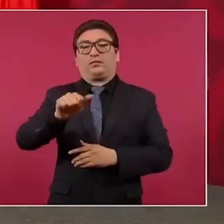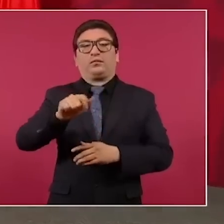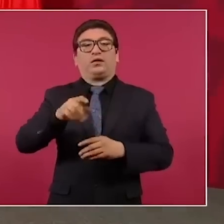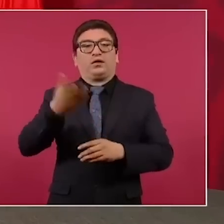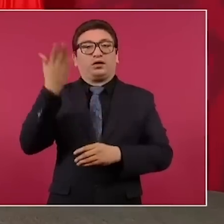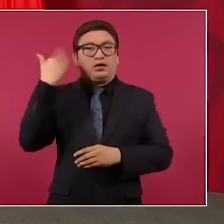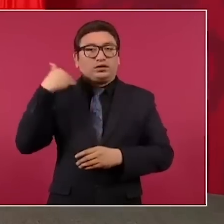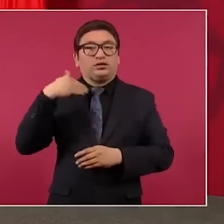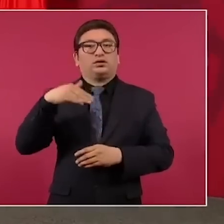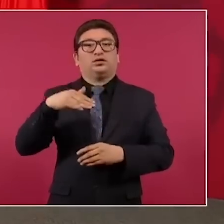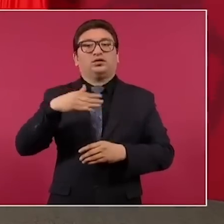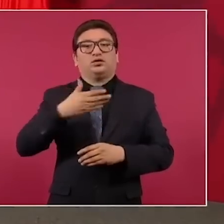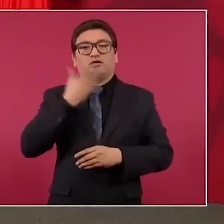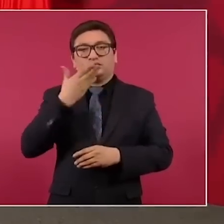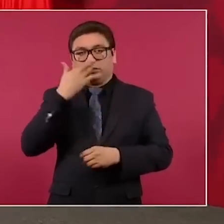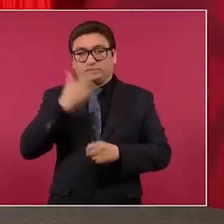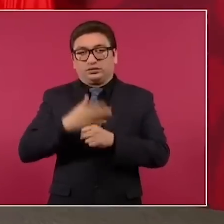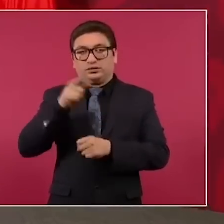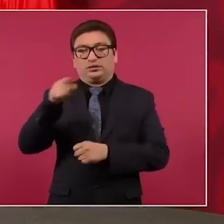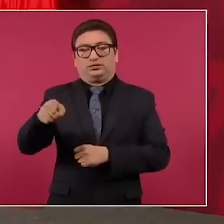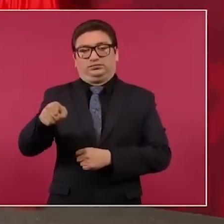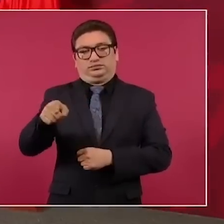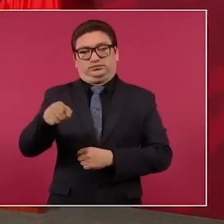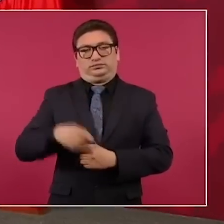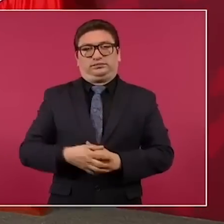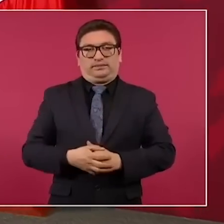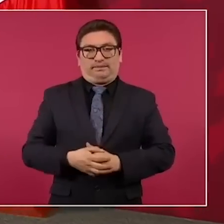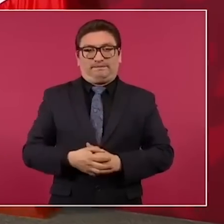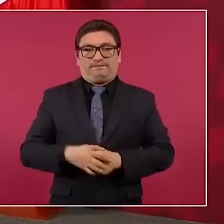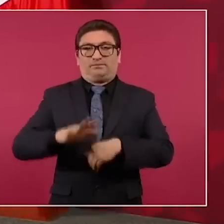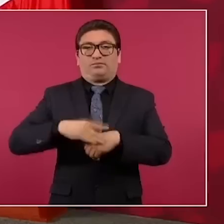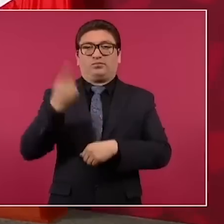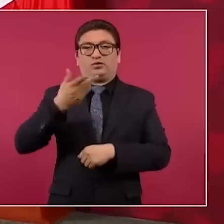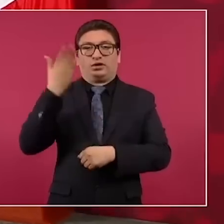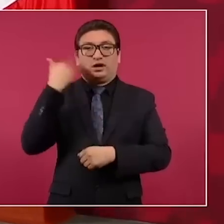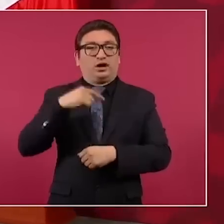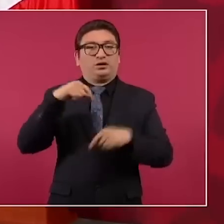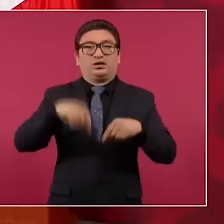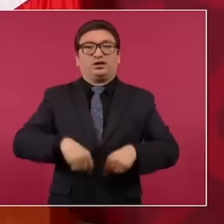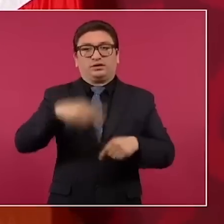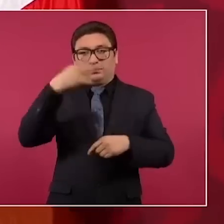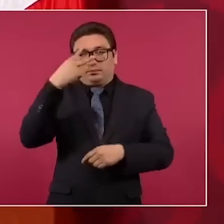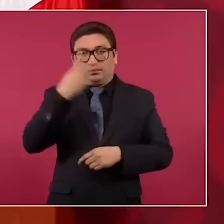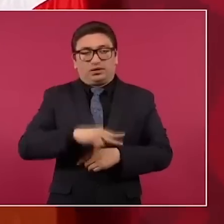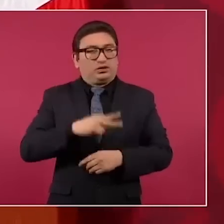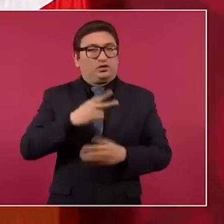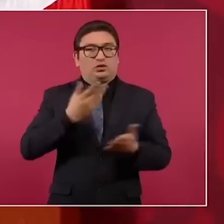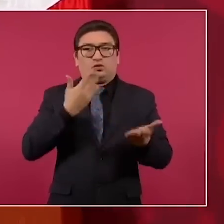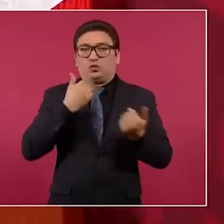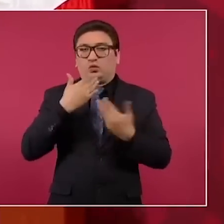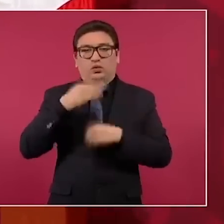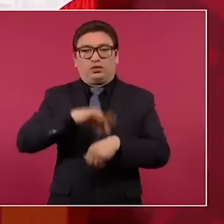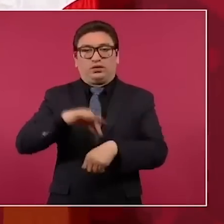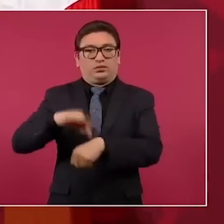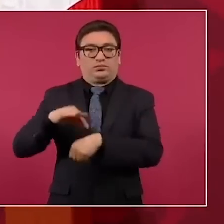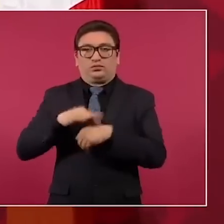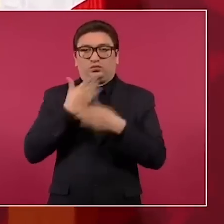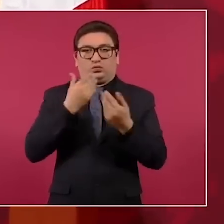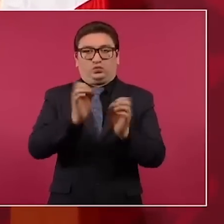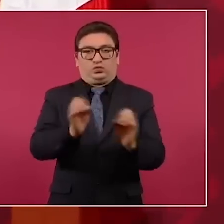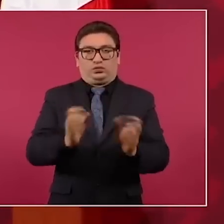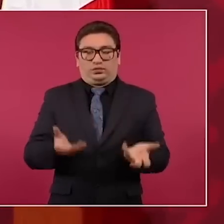corresponsable de que nos quedáramos en México sin médicos